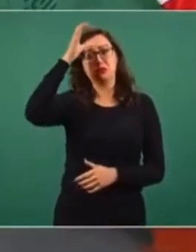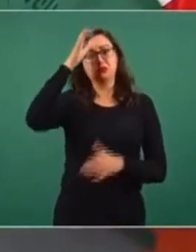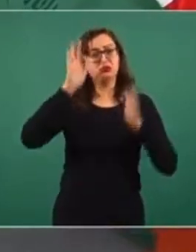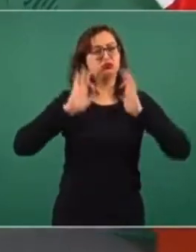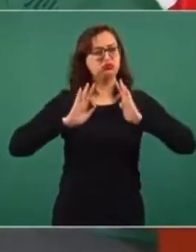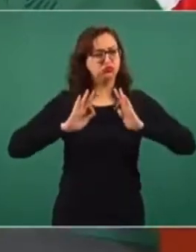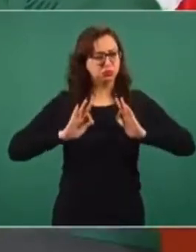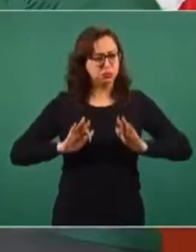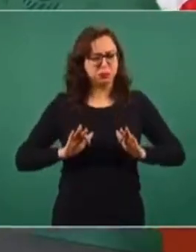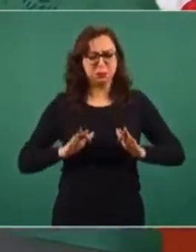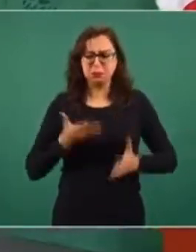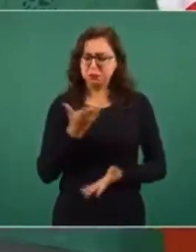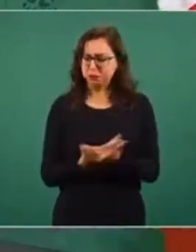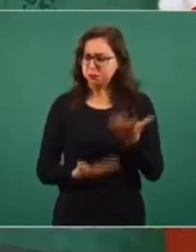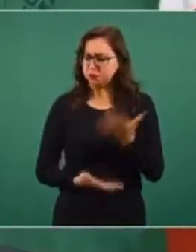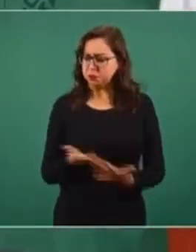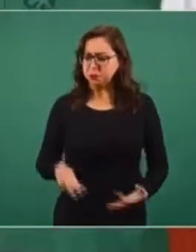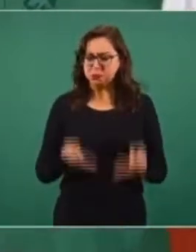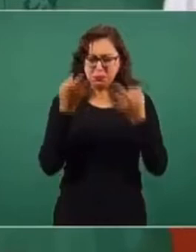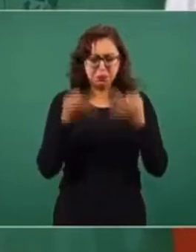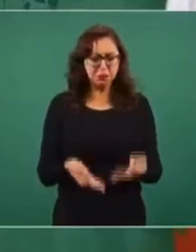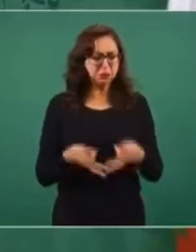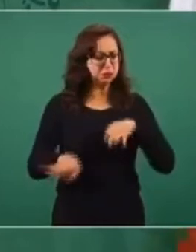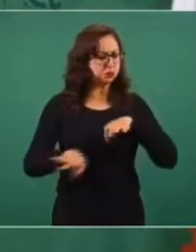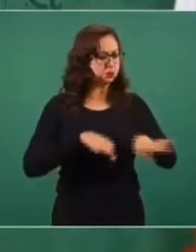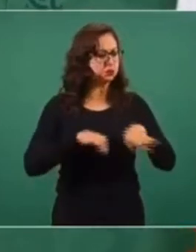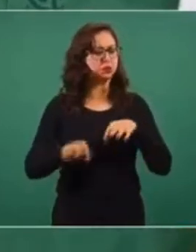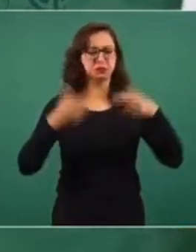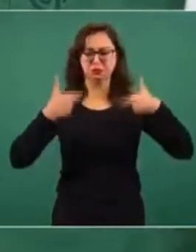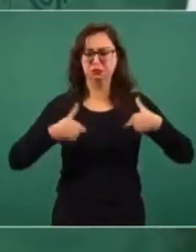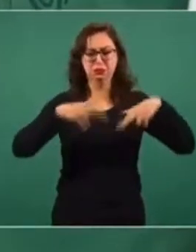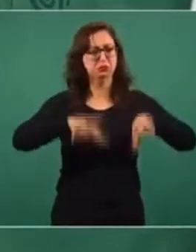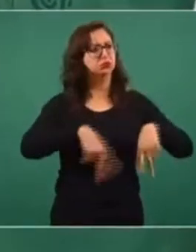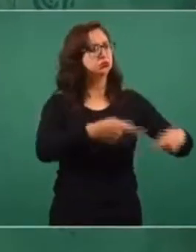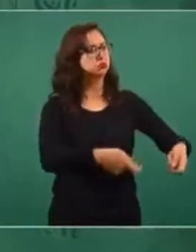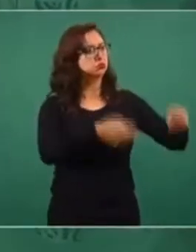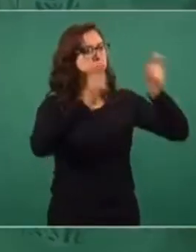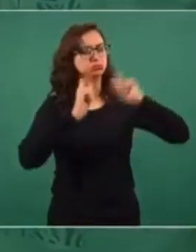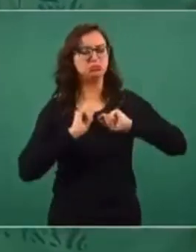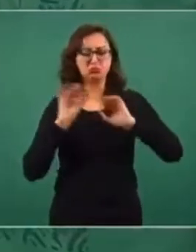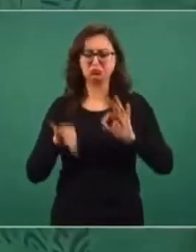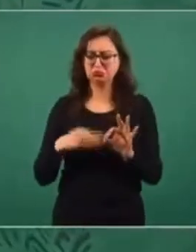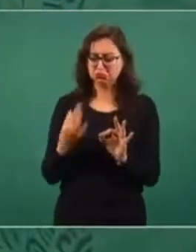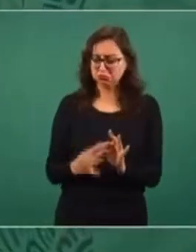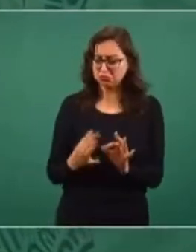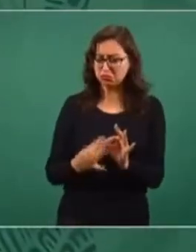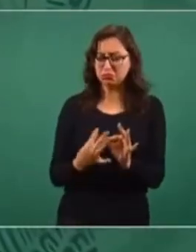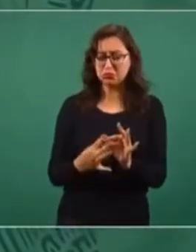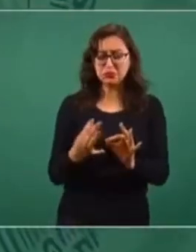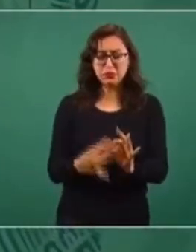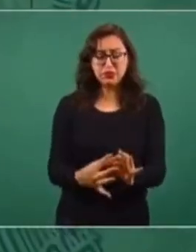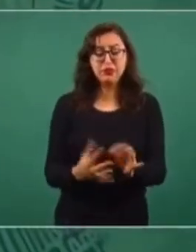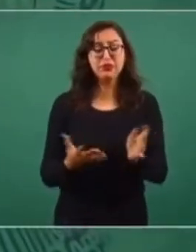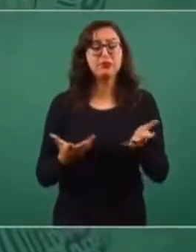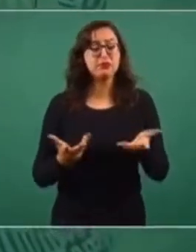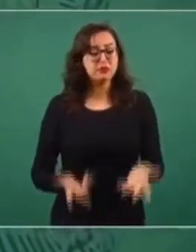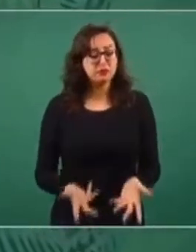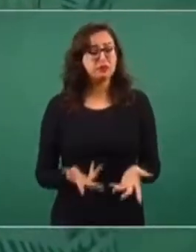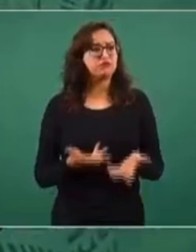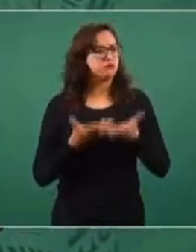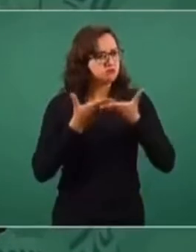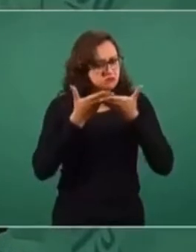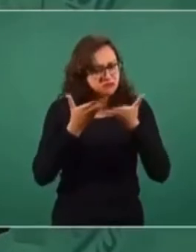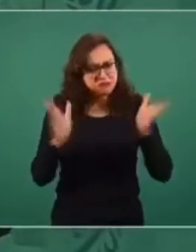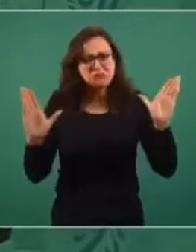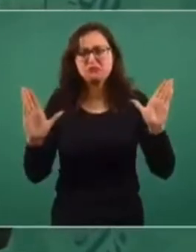viene aquí a representar al señor presidente en esta instrucción y desde luego con toda la apertura